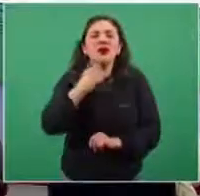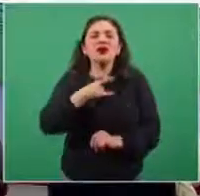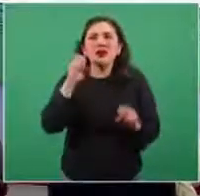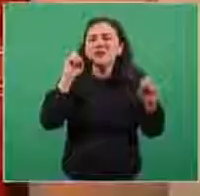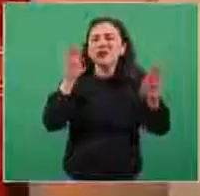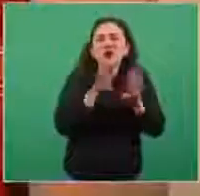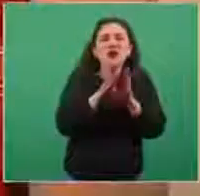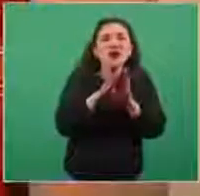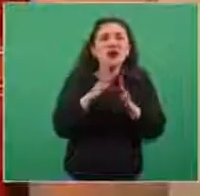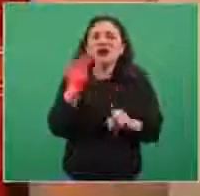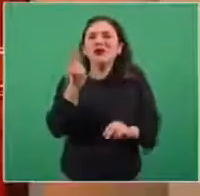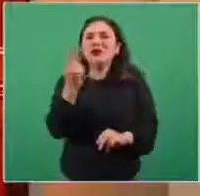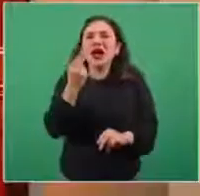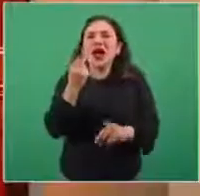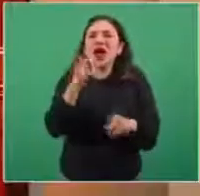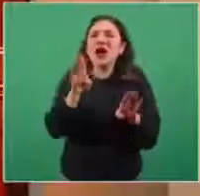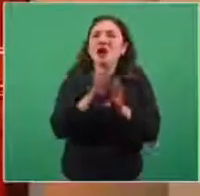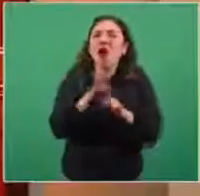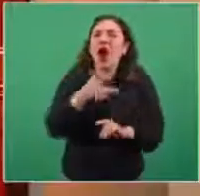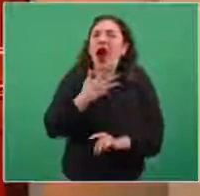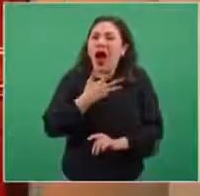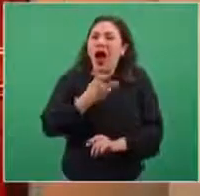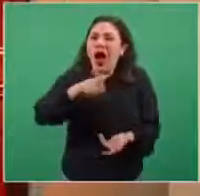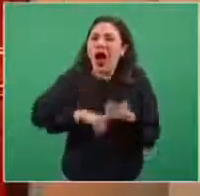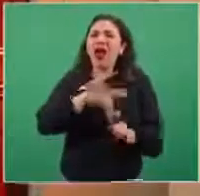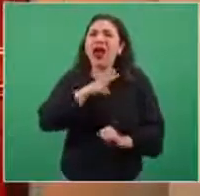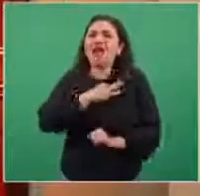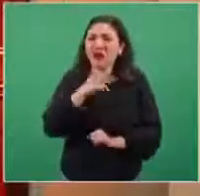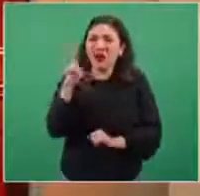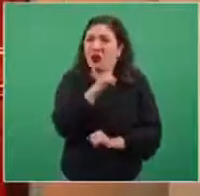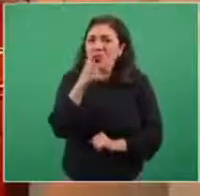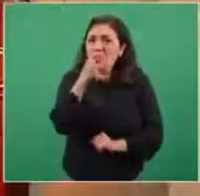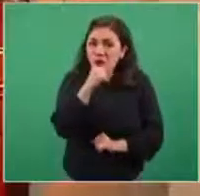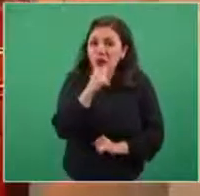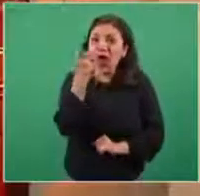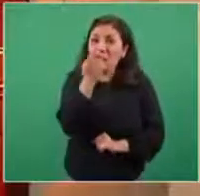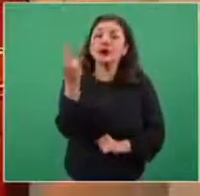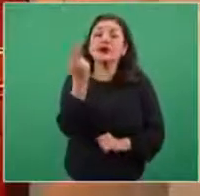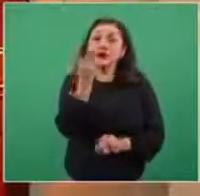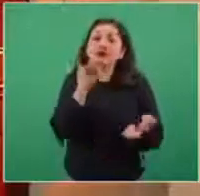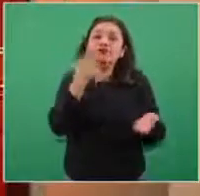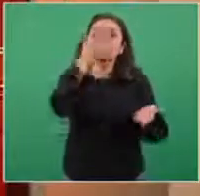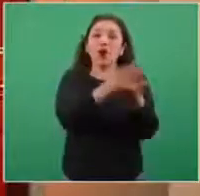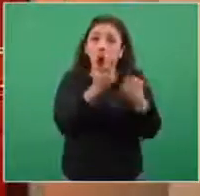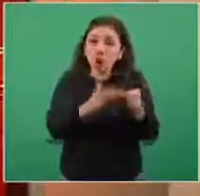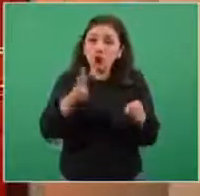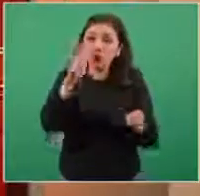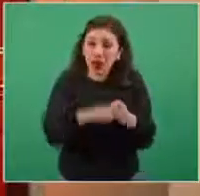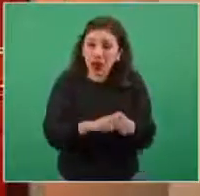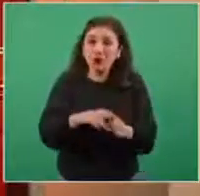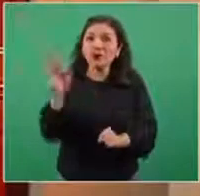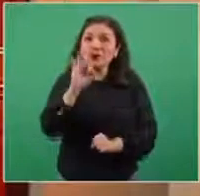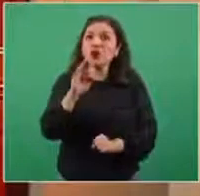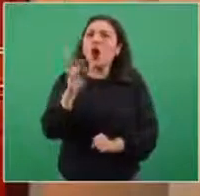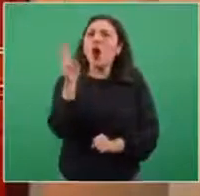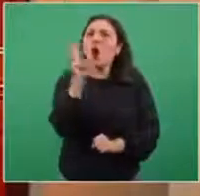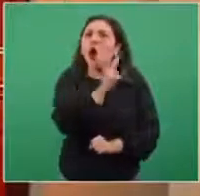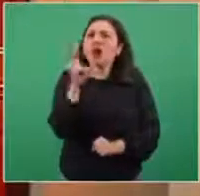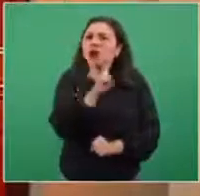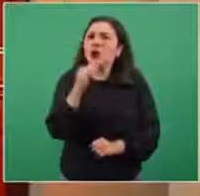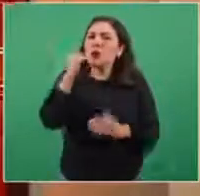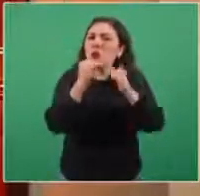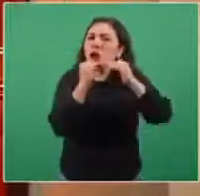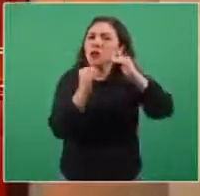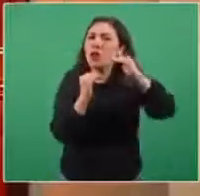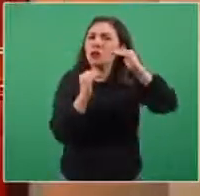y demás y tiene infección respiratoria aguda, es importante que acuda a un hospital si su saturación está baja también. ¿Por qué?